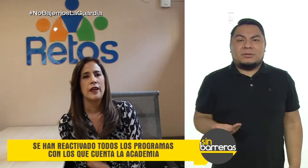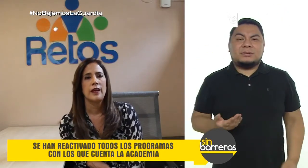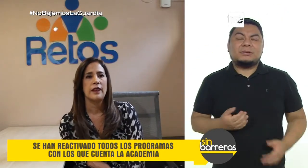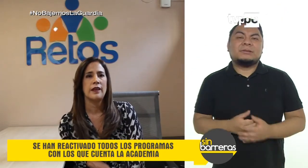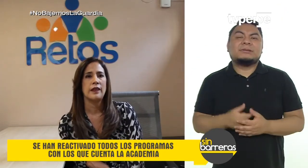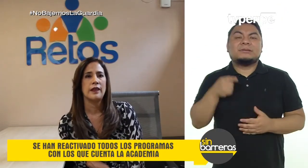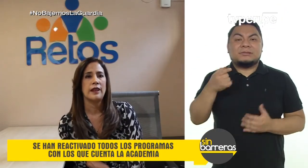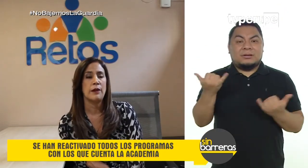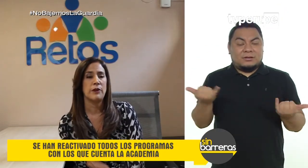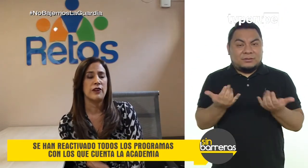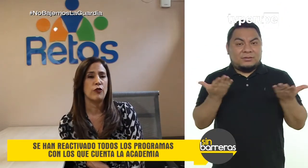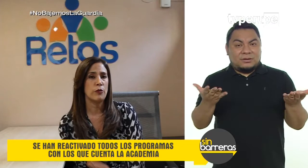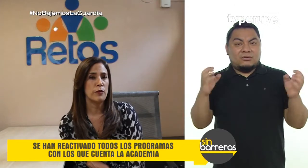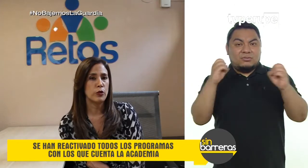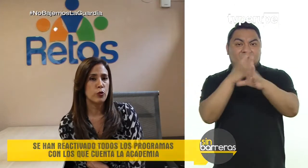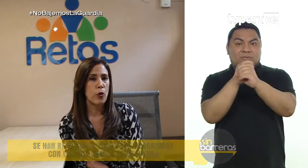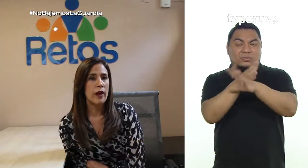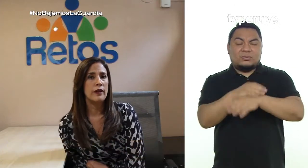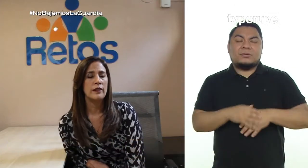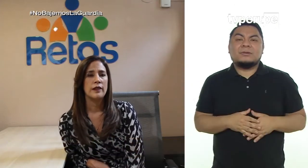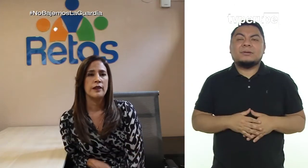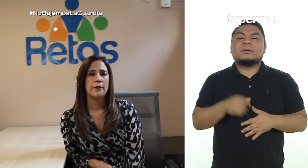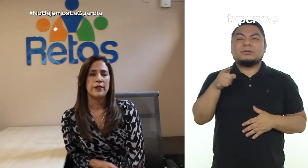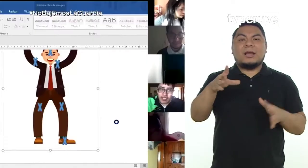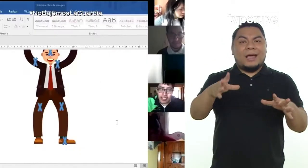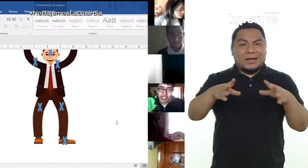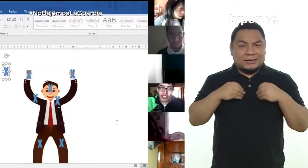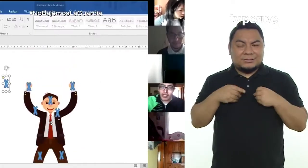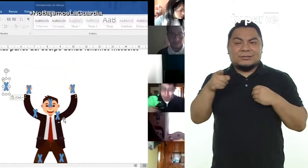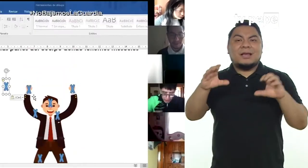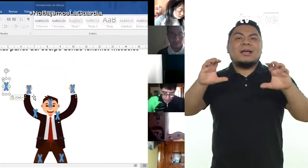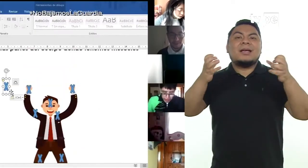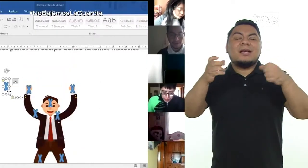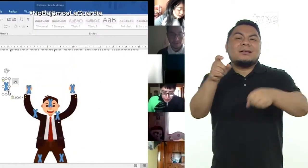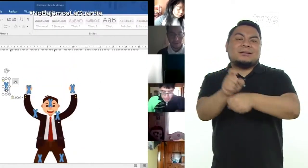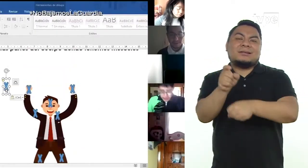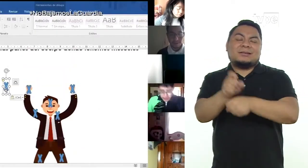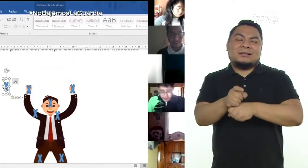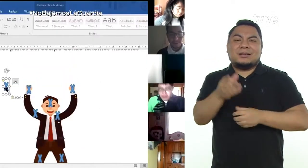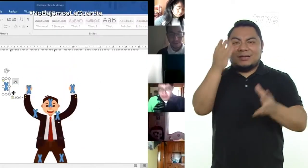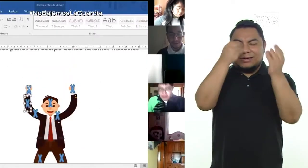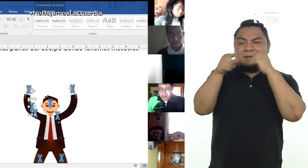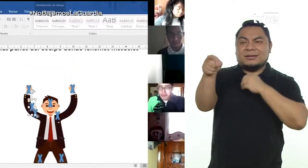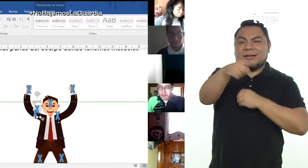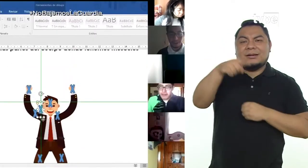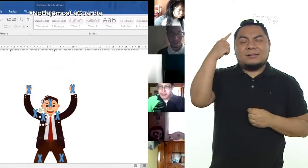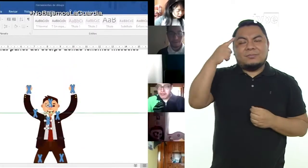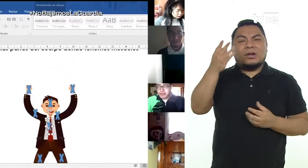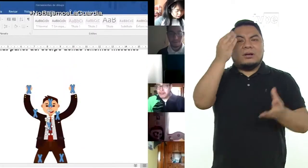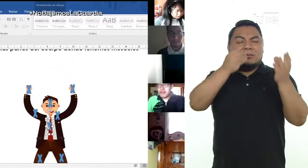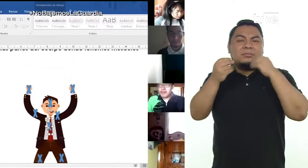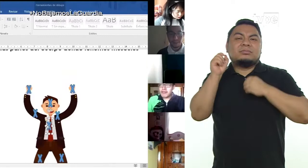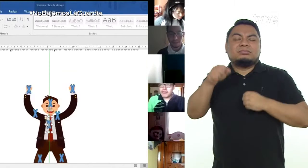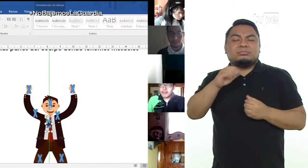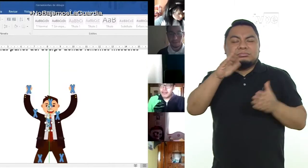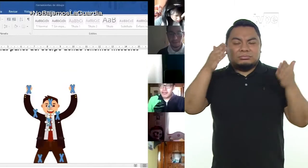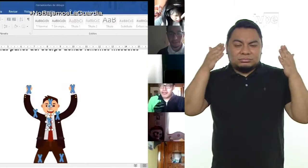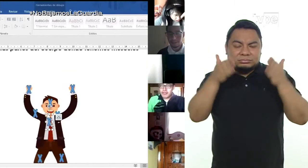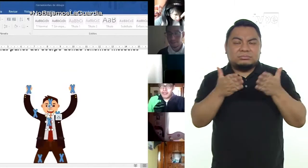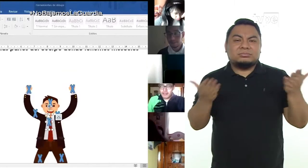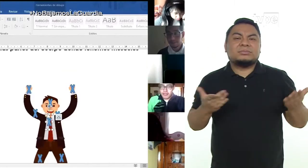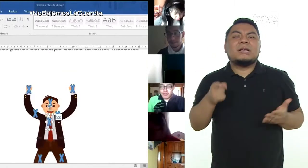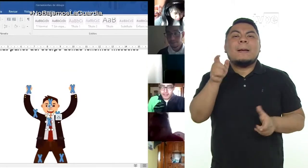en la plataforma virtual recibiendo clases para la formación